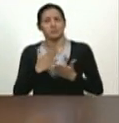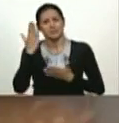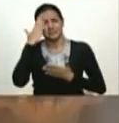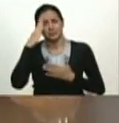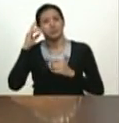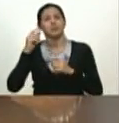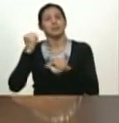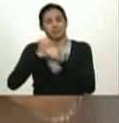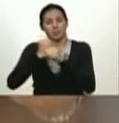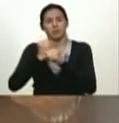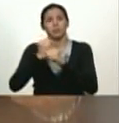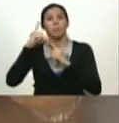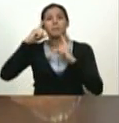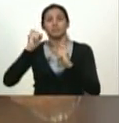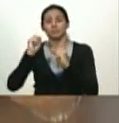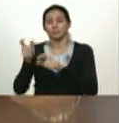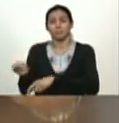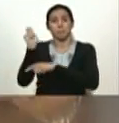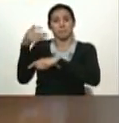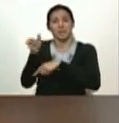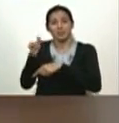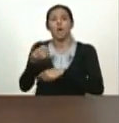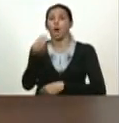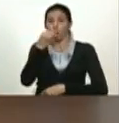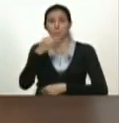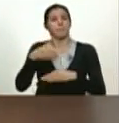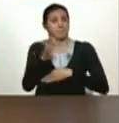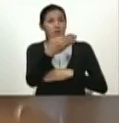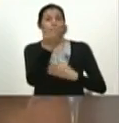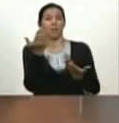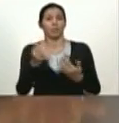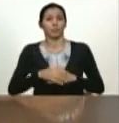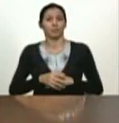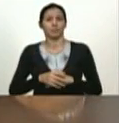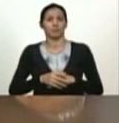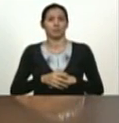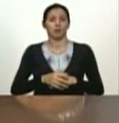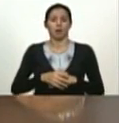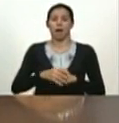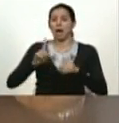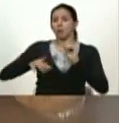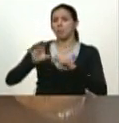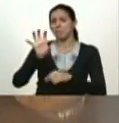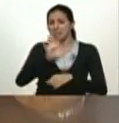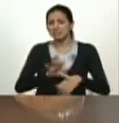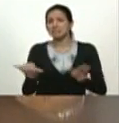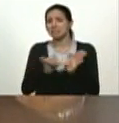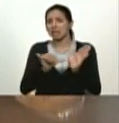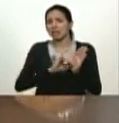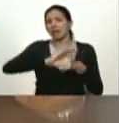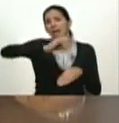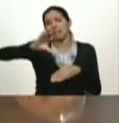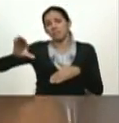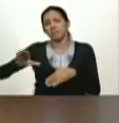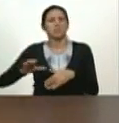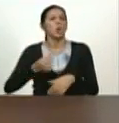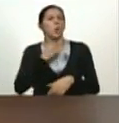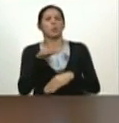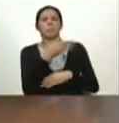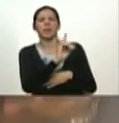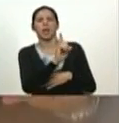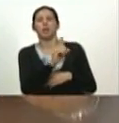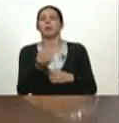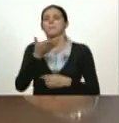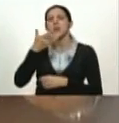consumo de pescado mucho más fuerte que muchos países amigos del Caribe que consumen carne roja